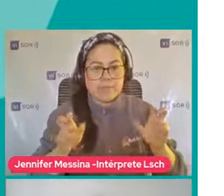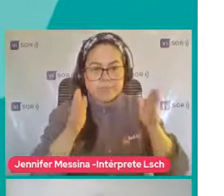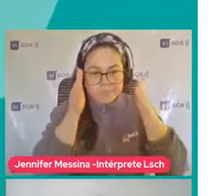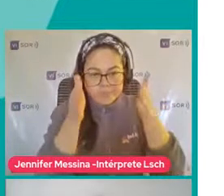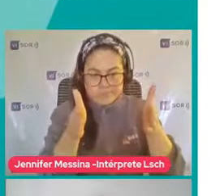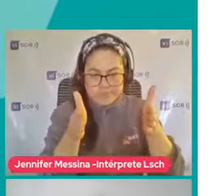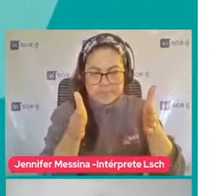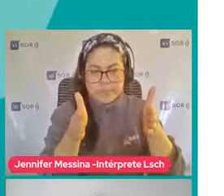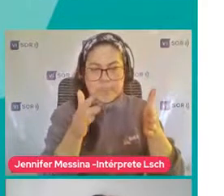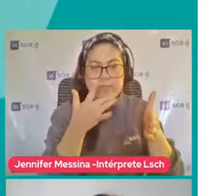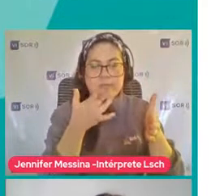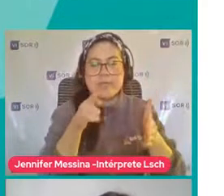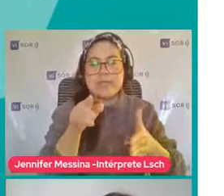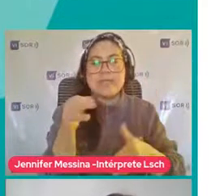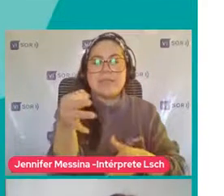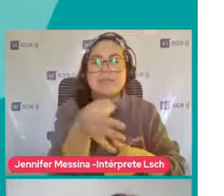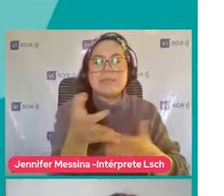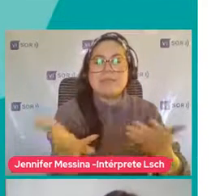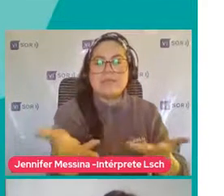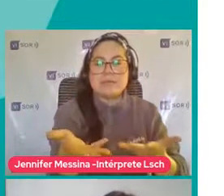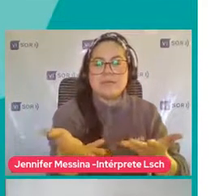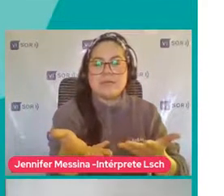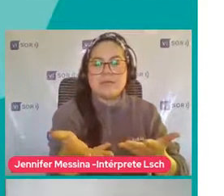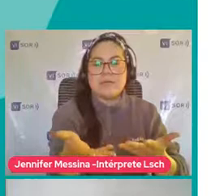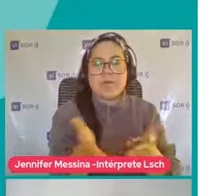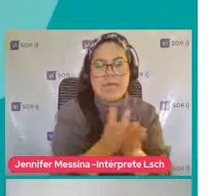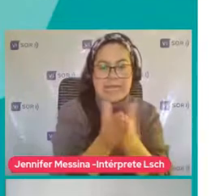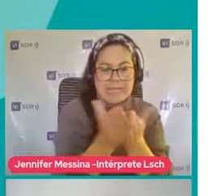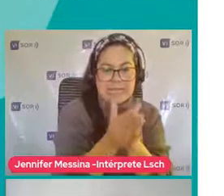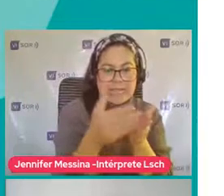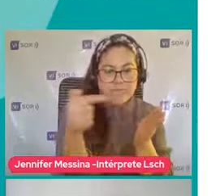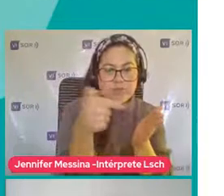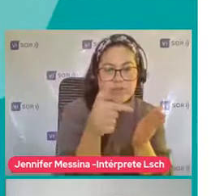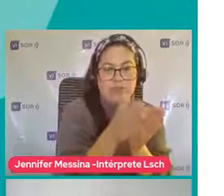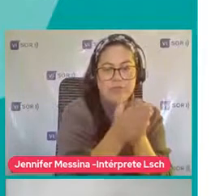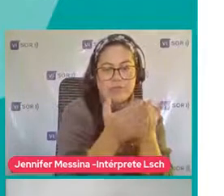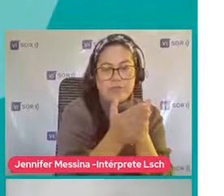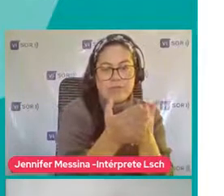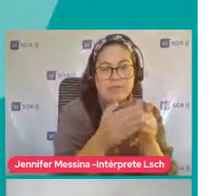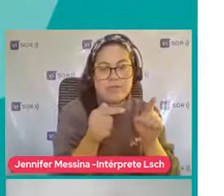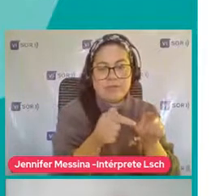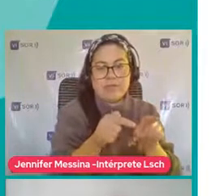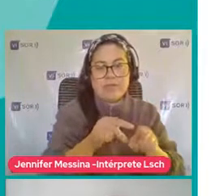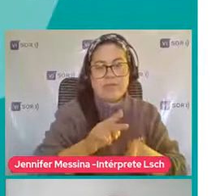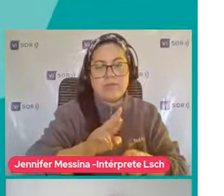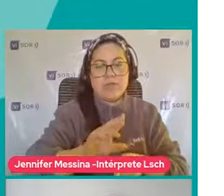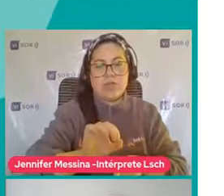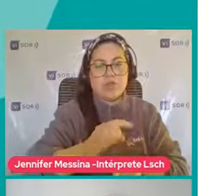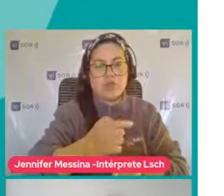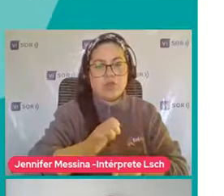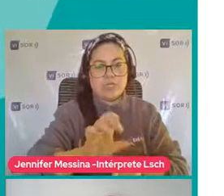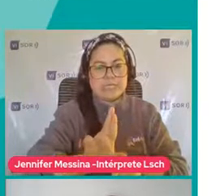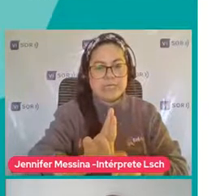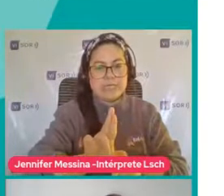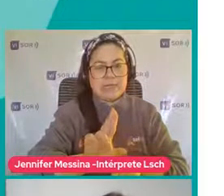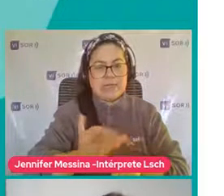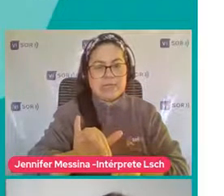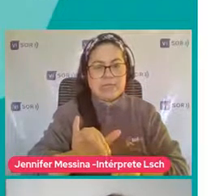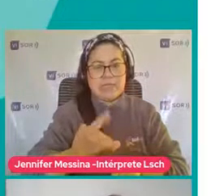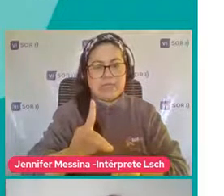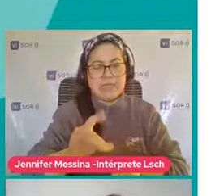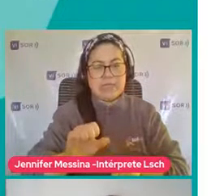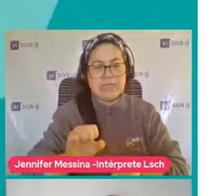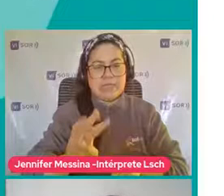finalmente ¿Qué es lo que dicen? Roger Dawson En este Libro del modelo Denberg Dice que para un niño El tener menos